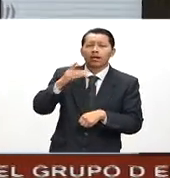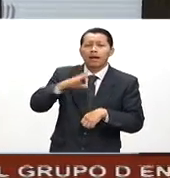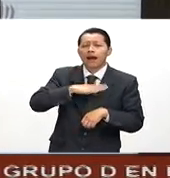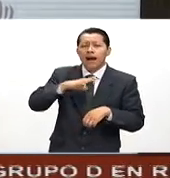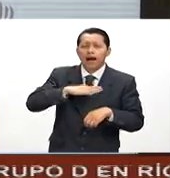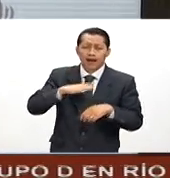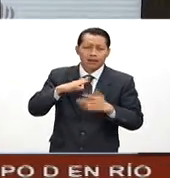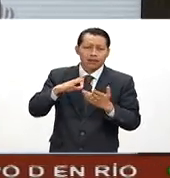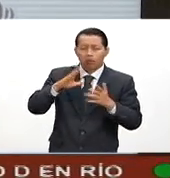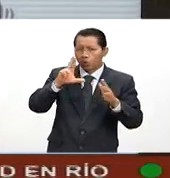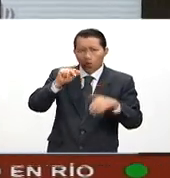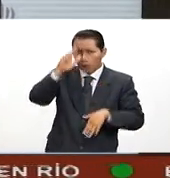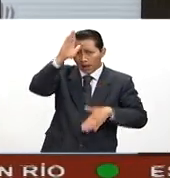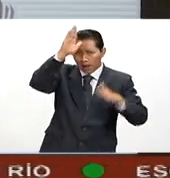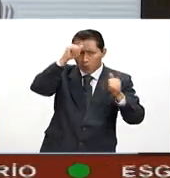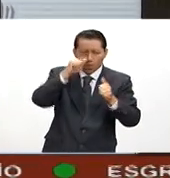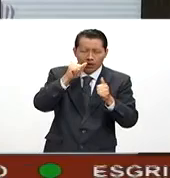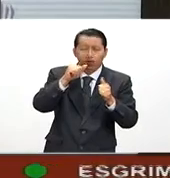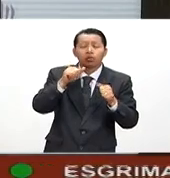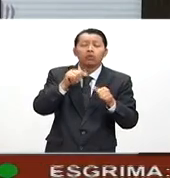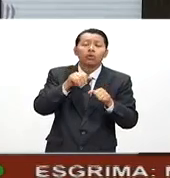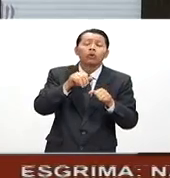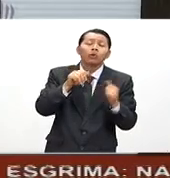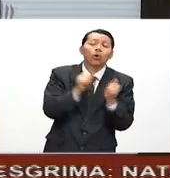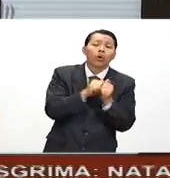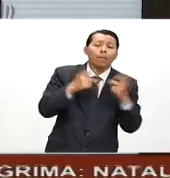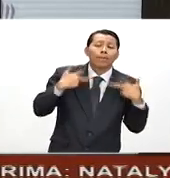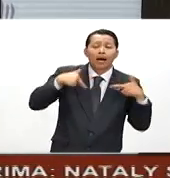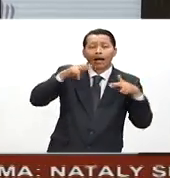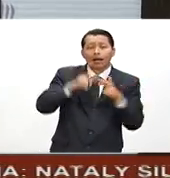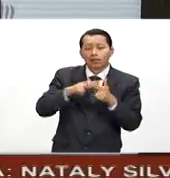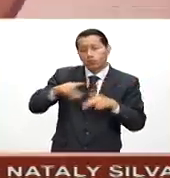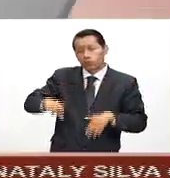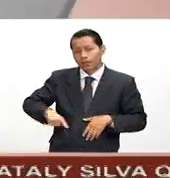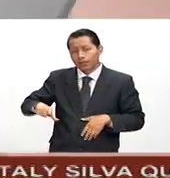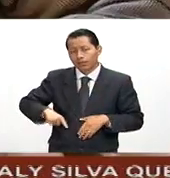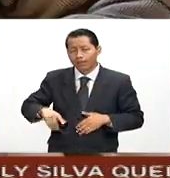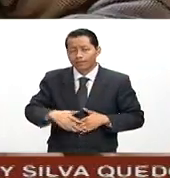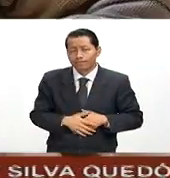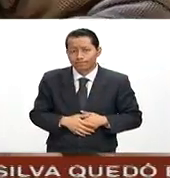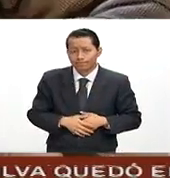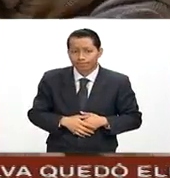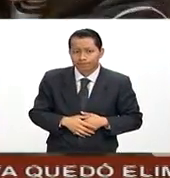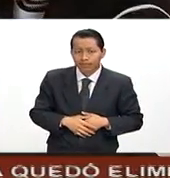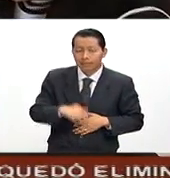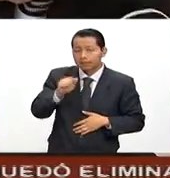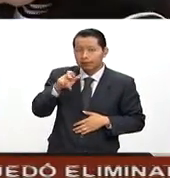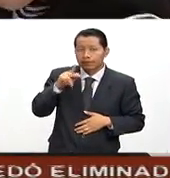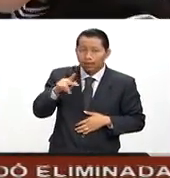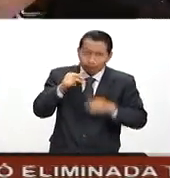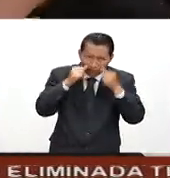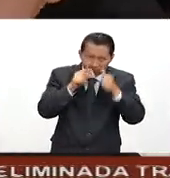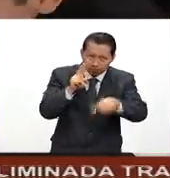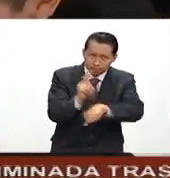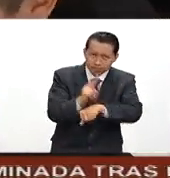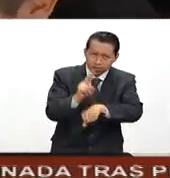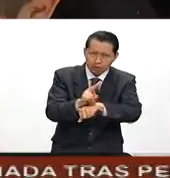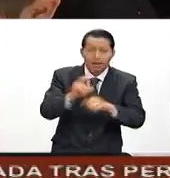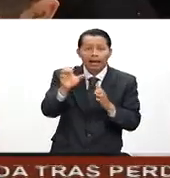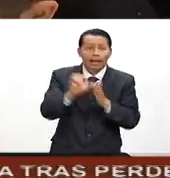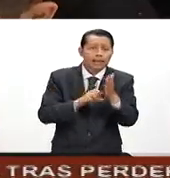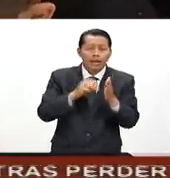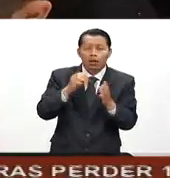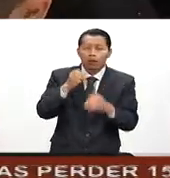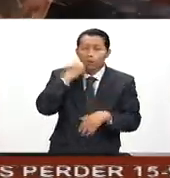diferencias entre algunos maestros y las autoridades. La CEP pendiente de que se cumpla el calendario